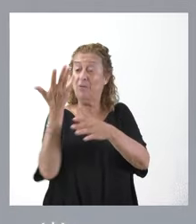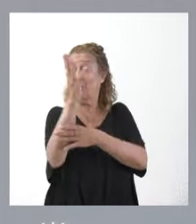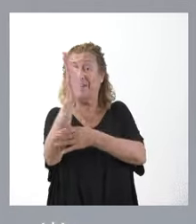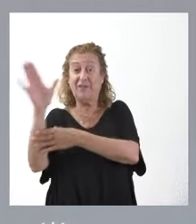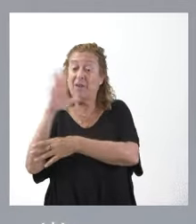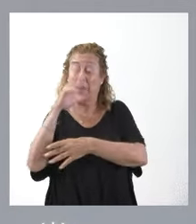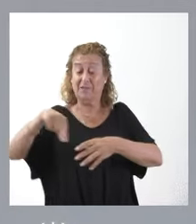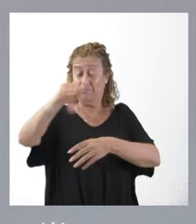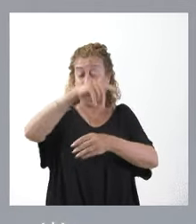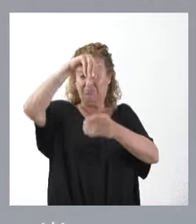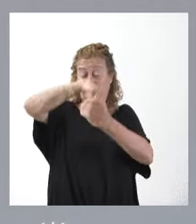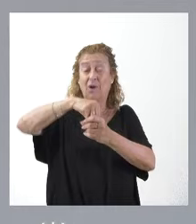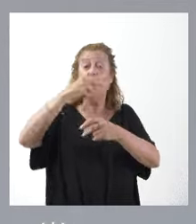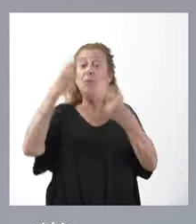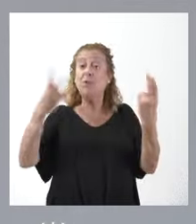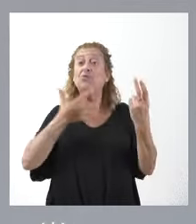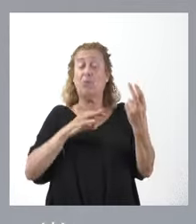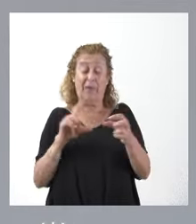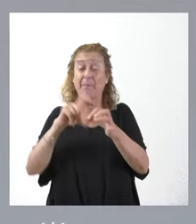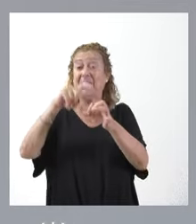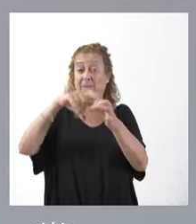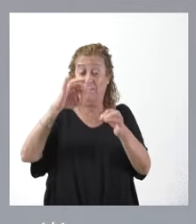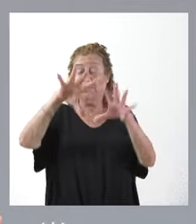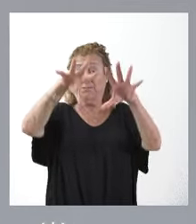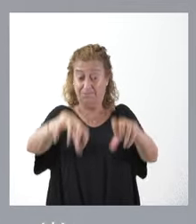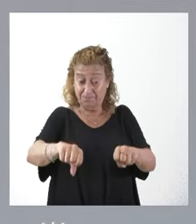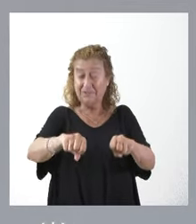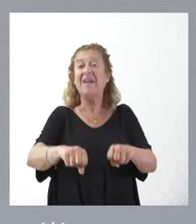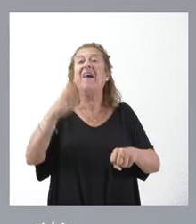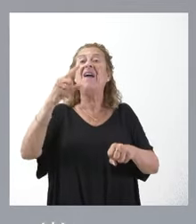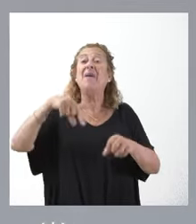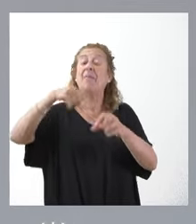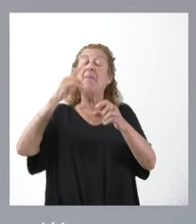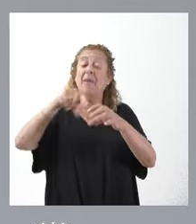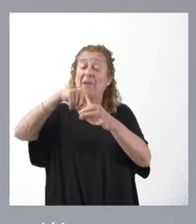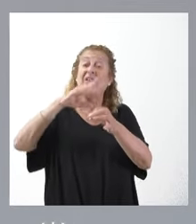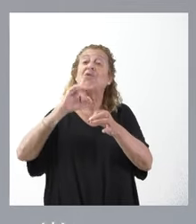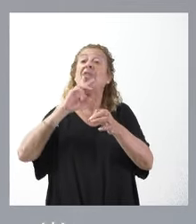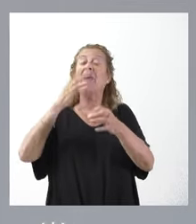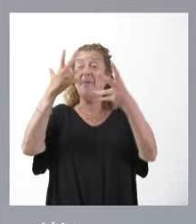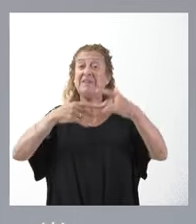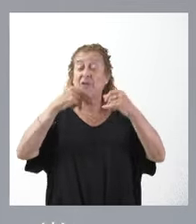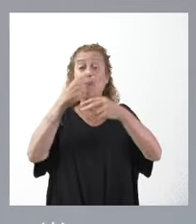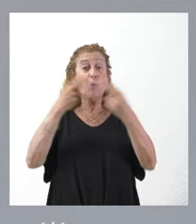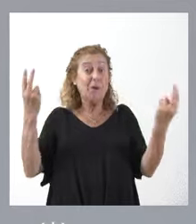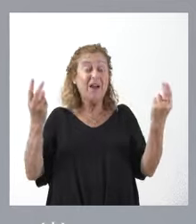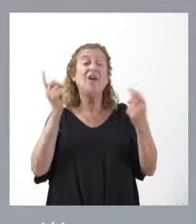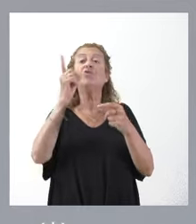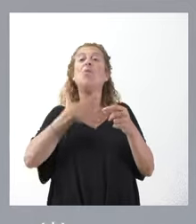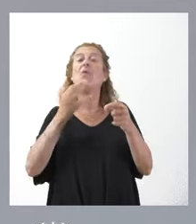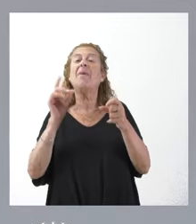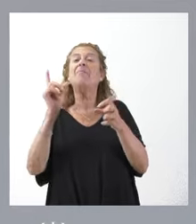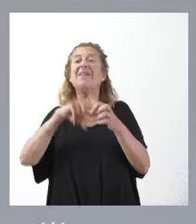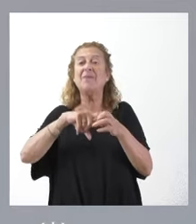los empleados públicos puedan participar y ocuparlas, aquellas plazas donde pone administraciones públicas no solo pueden participar